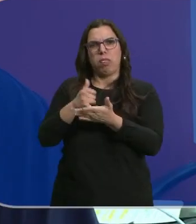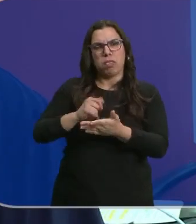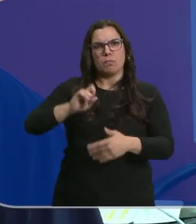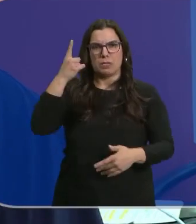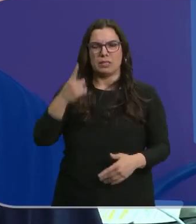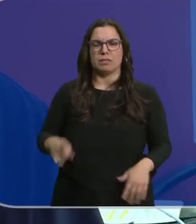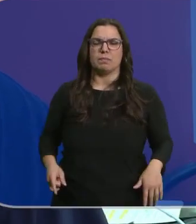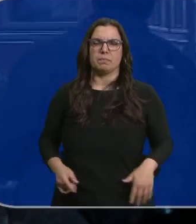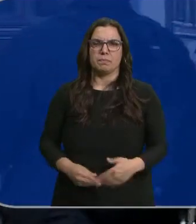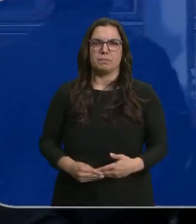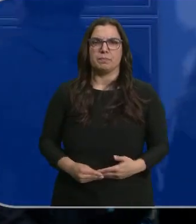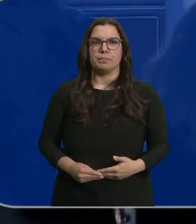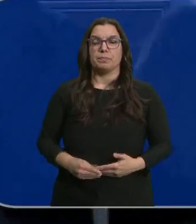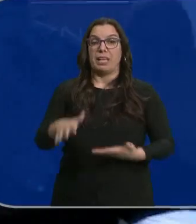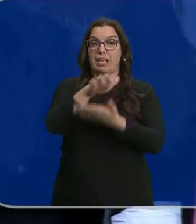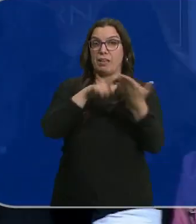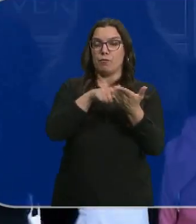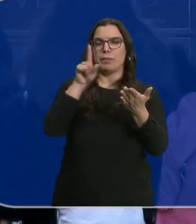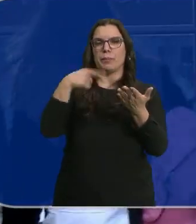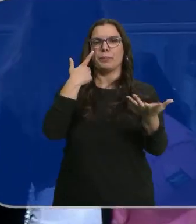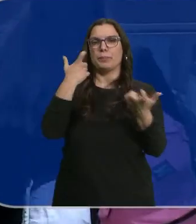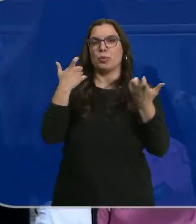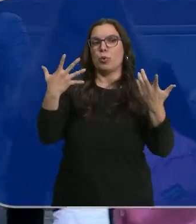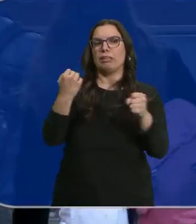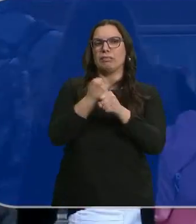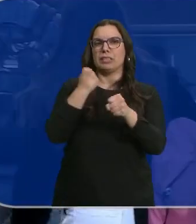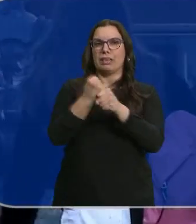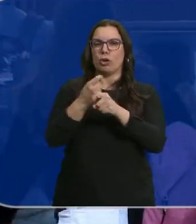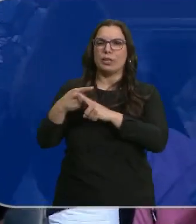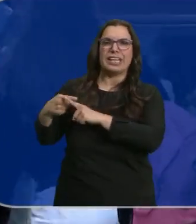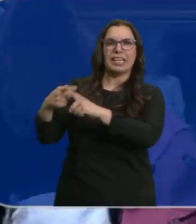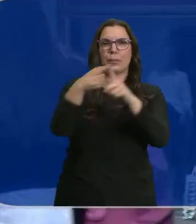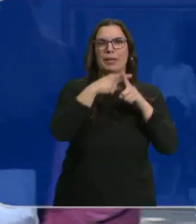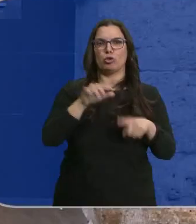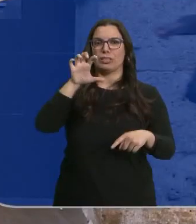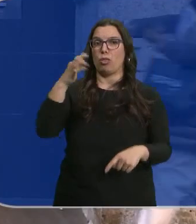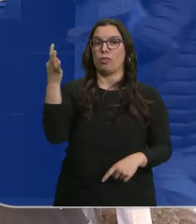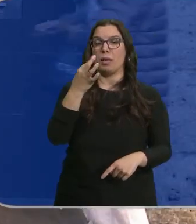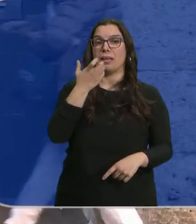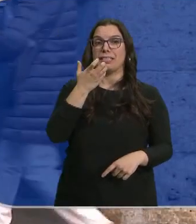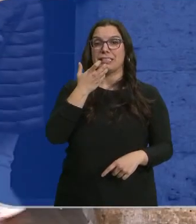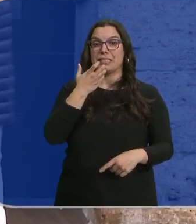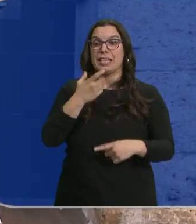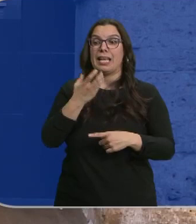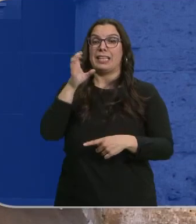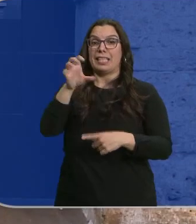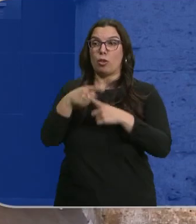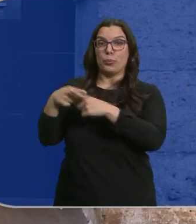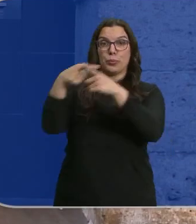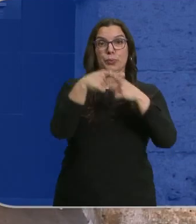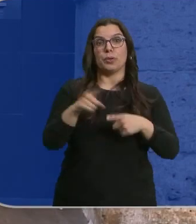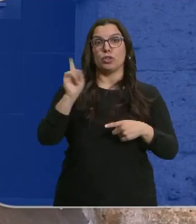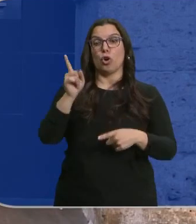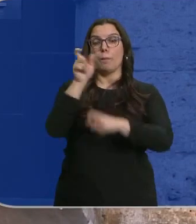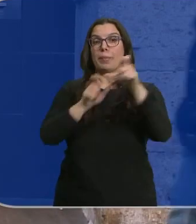vulnerables de la sociedad de Castilla y León. Este informe también destaca la labor redistributiva del Estado, ya que sin las transferencias estatales la